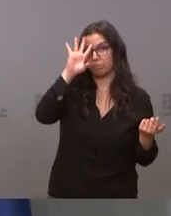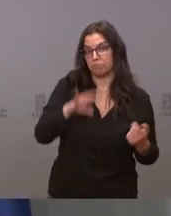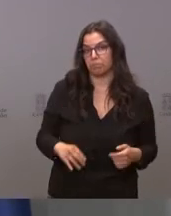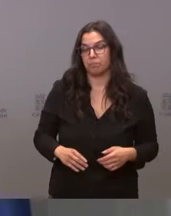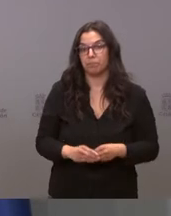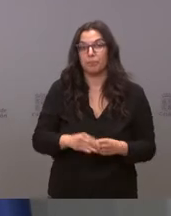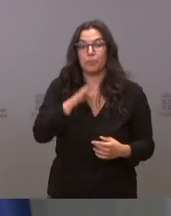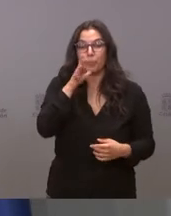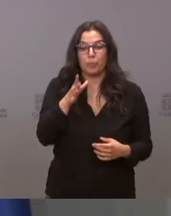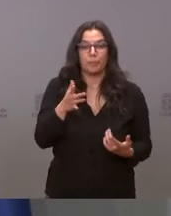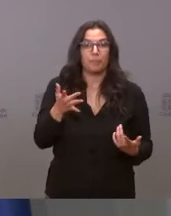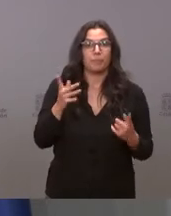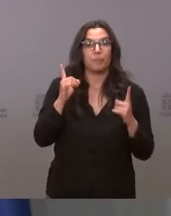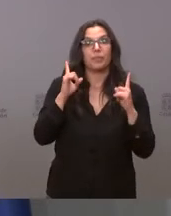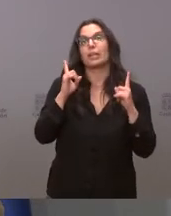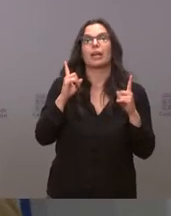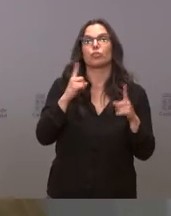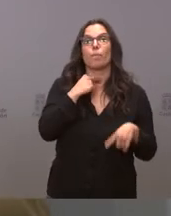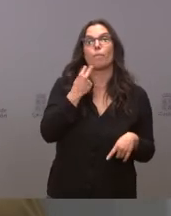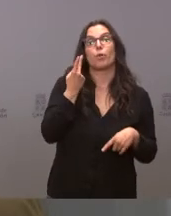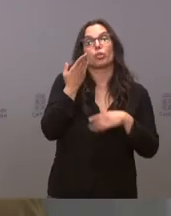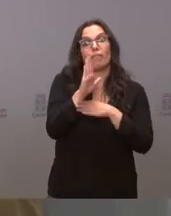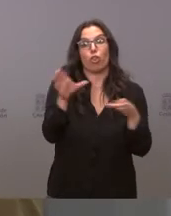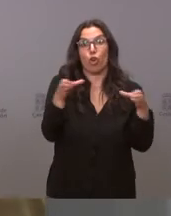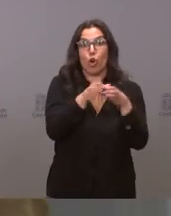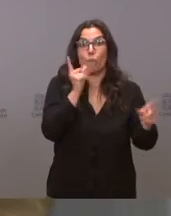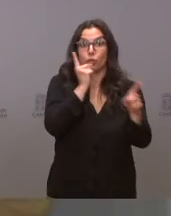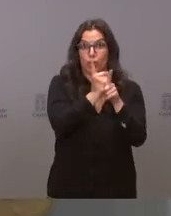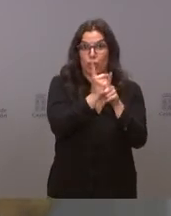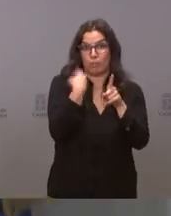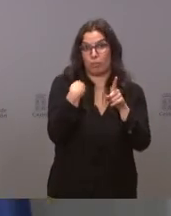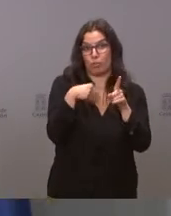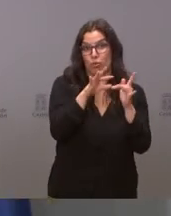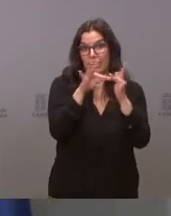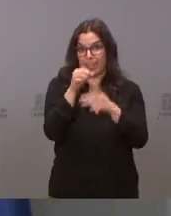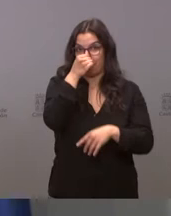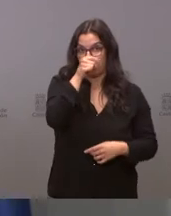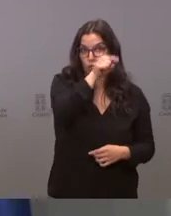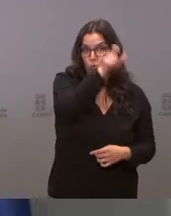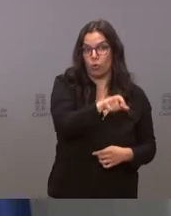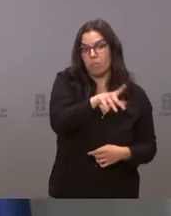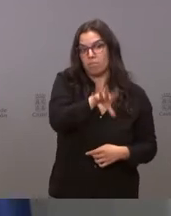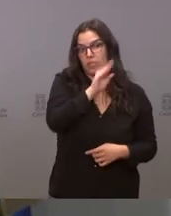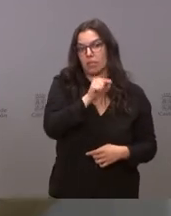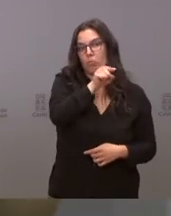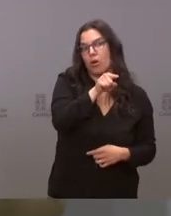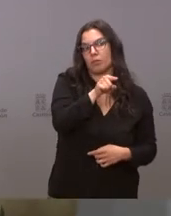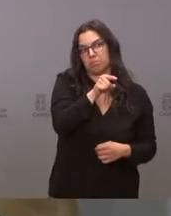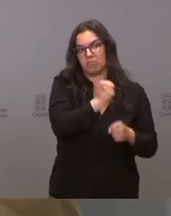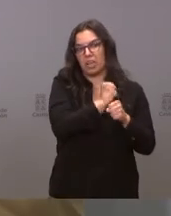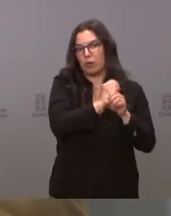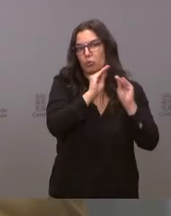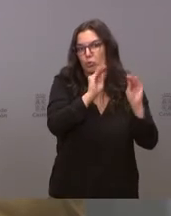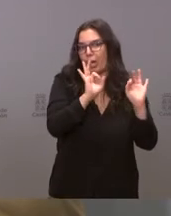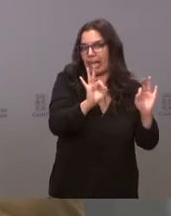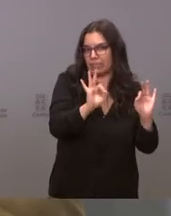porque en el caso del portavoz de la oposición entendemos que bueno que hace su trabajo en dificultar la